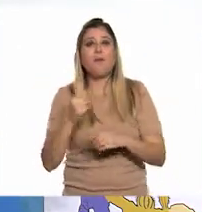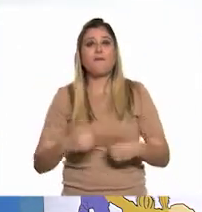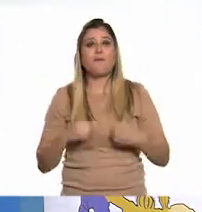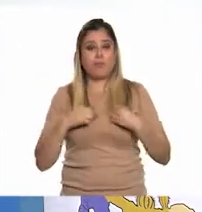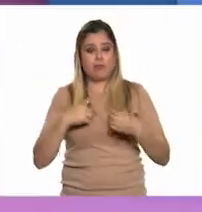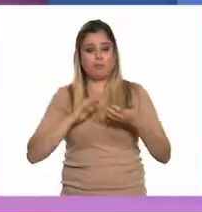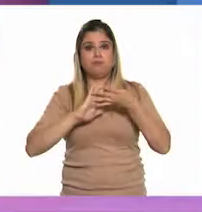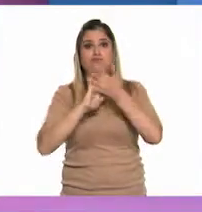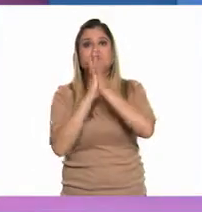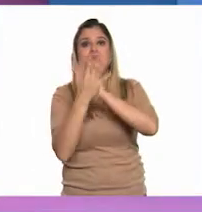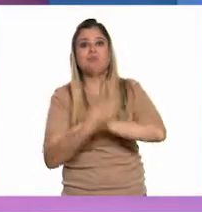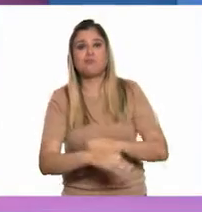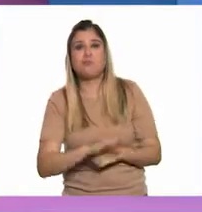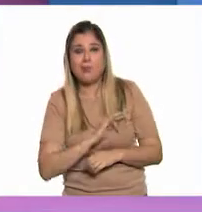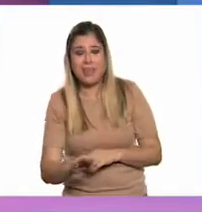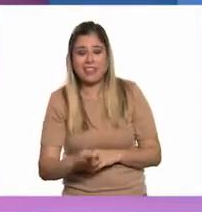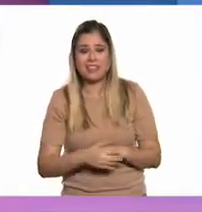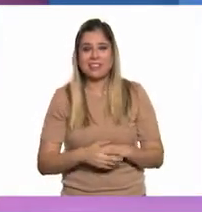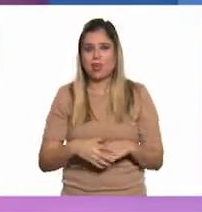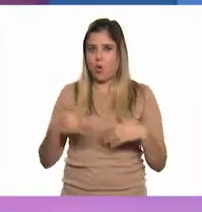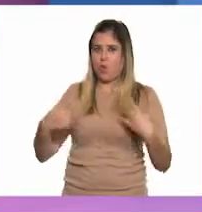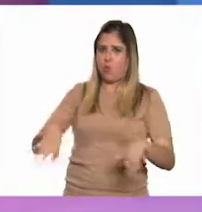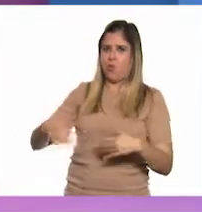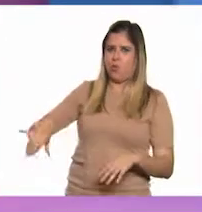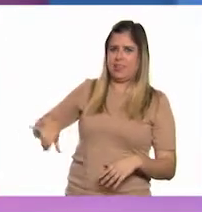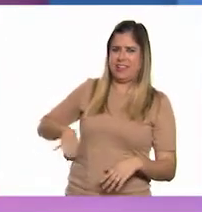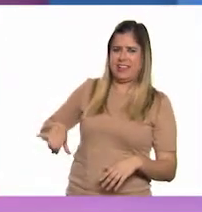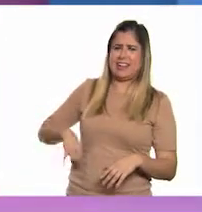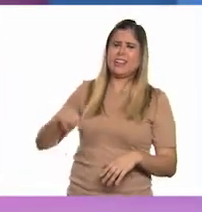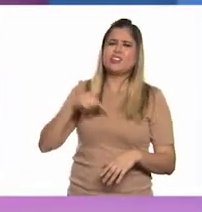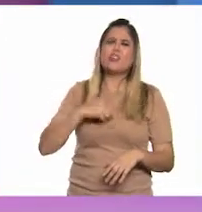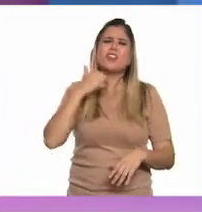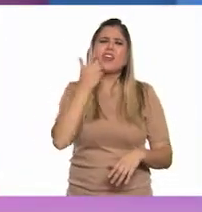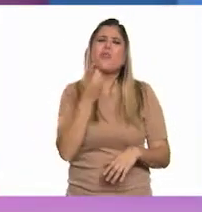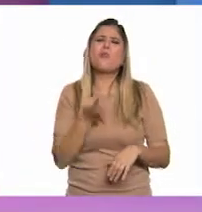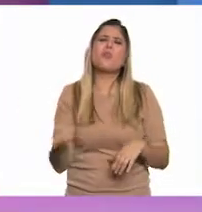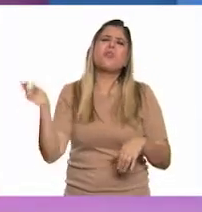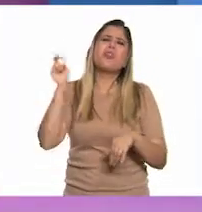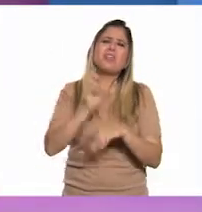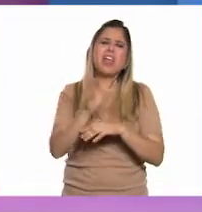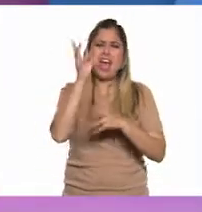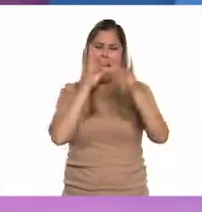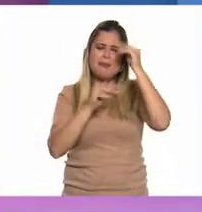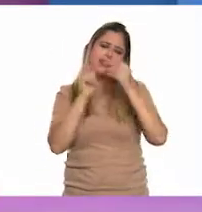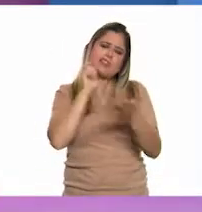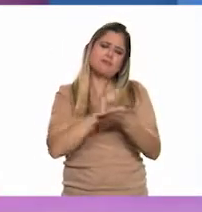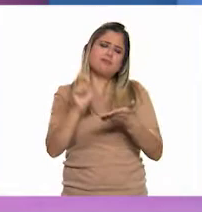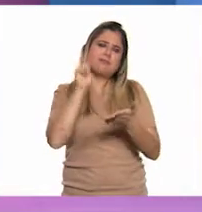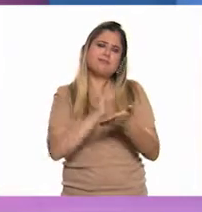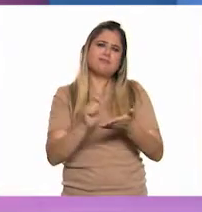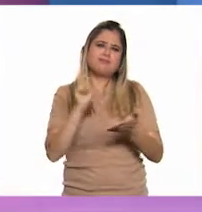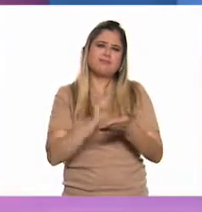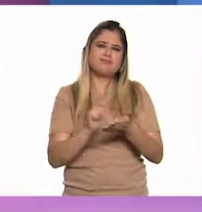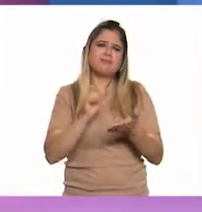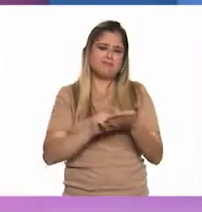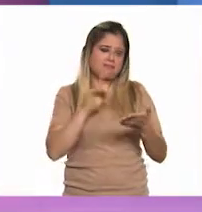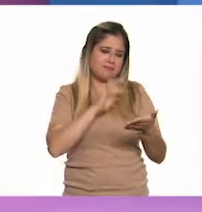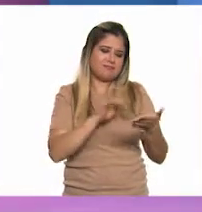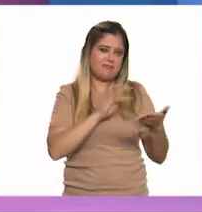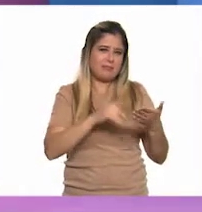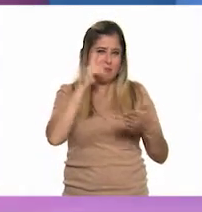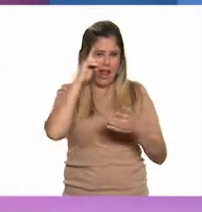Ay, qué interesante. Yo quisiera algún día aprender a escribir artículos de